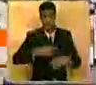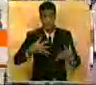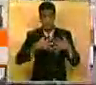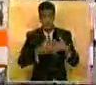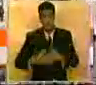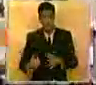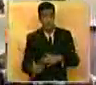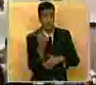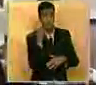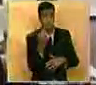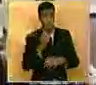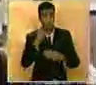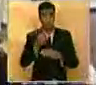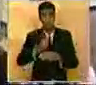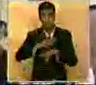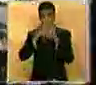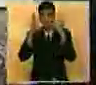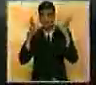principal economía del mundo.